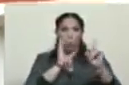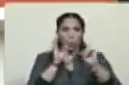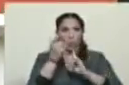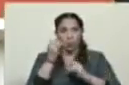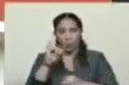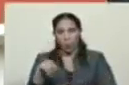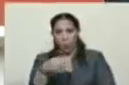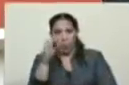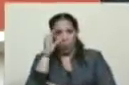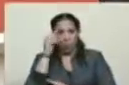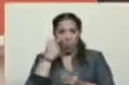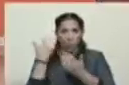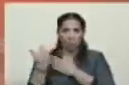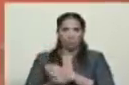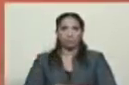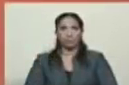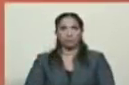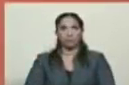Jorge Rodríguez.